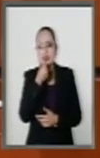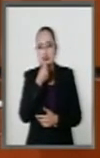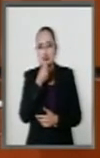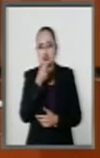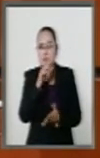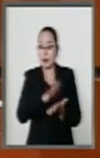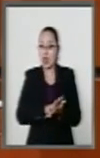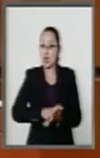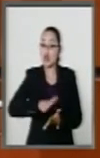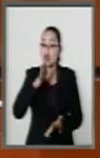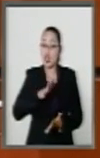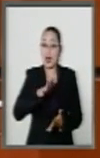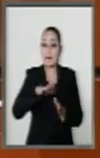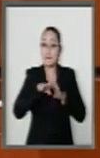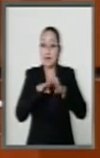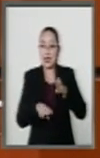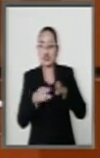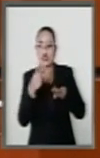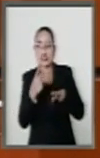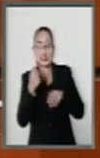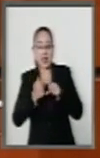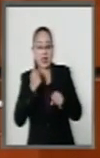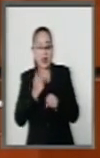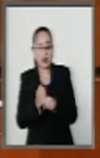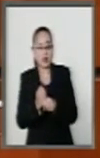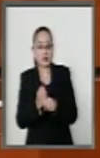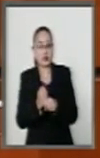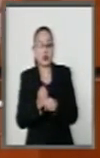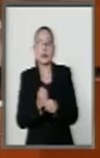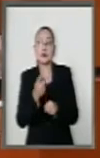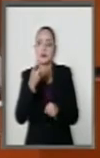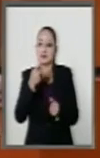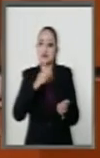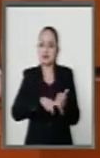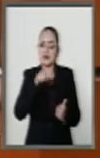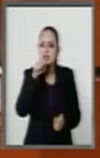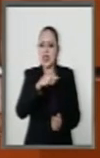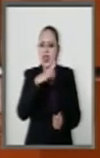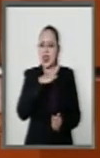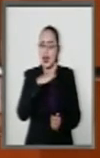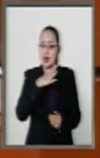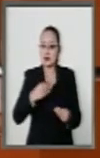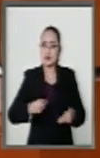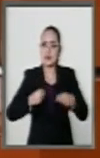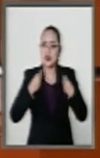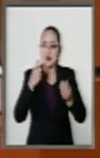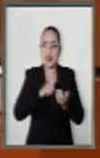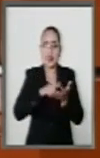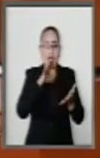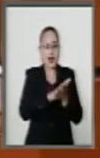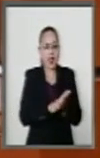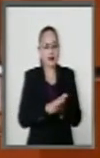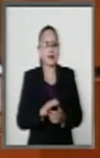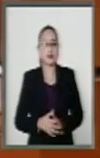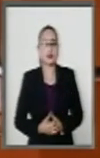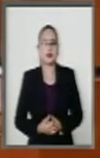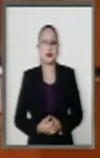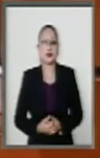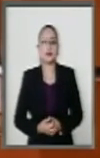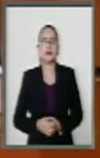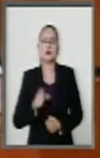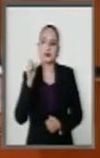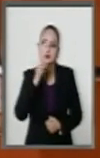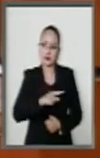mayoría menores de tres años, que ahí están, que ahí viven en los centros penitenciarios, que